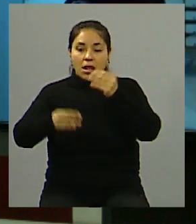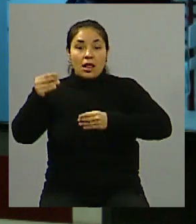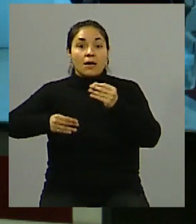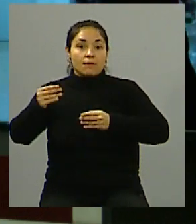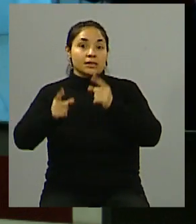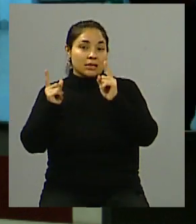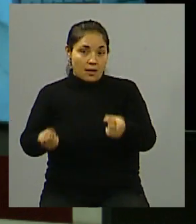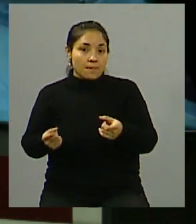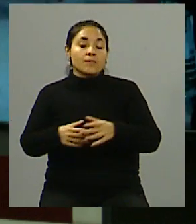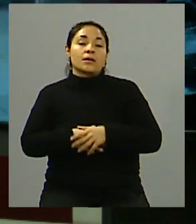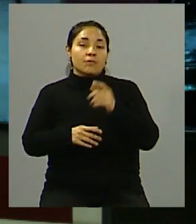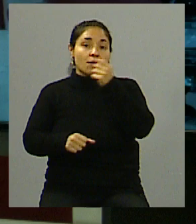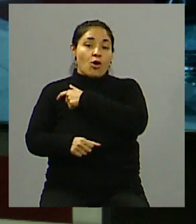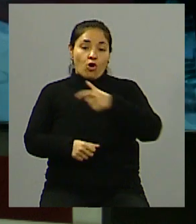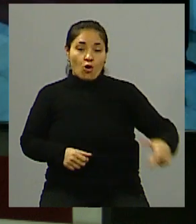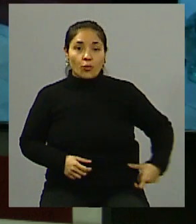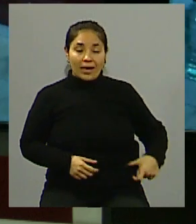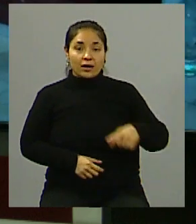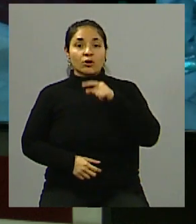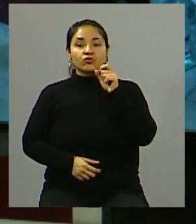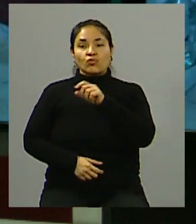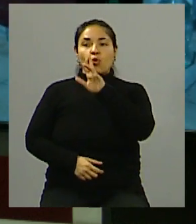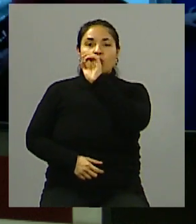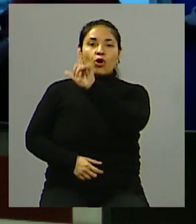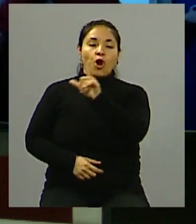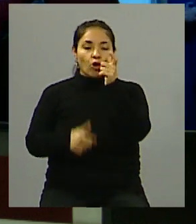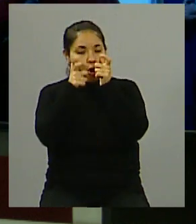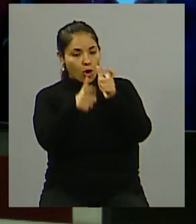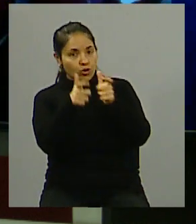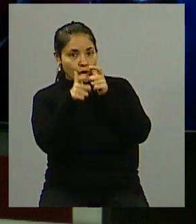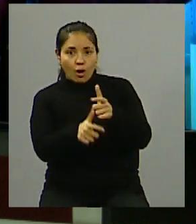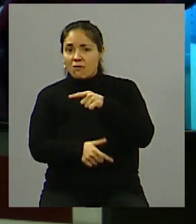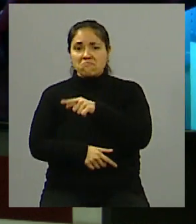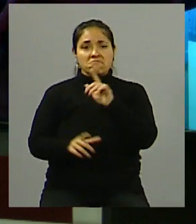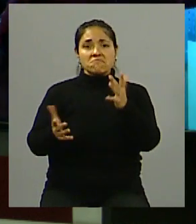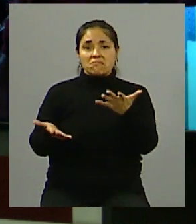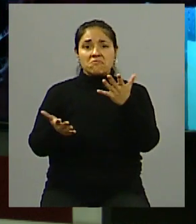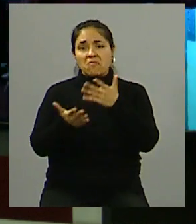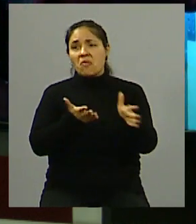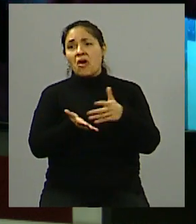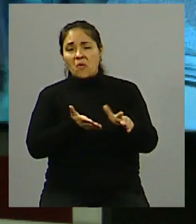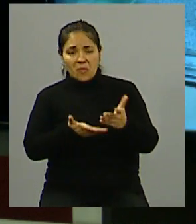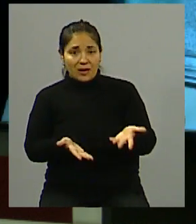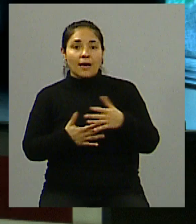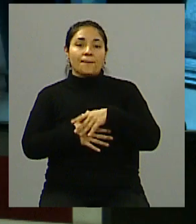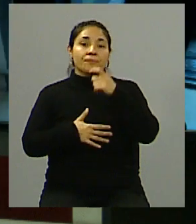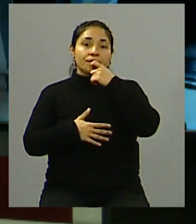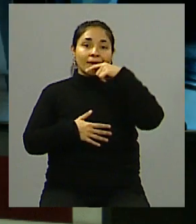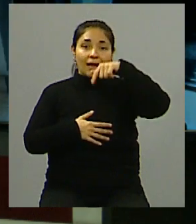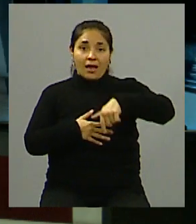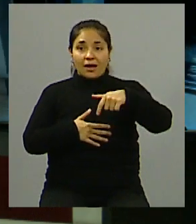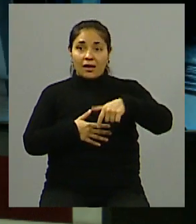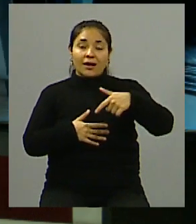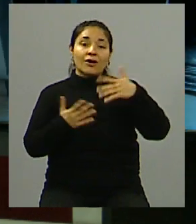y al propio Estado en su rol regulador y fiscalizador, ¿no? Por ejemplo, hay un caso ahora paradigmático que es que se viene